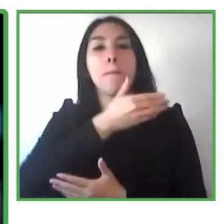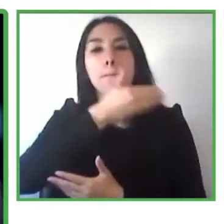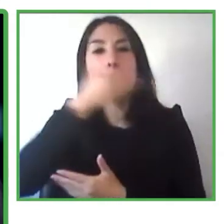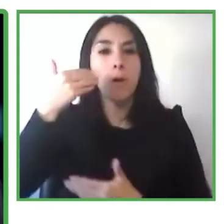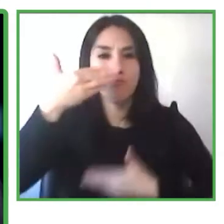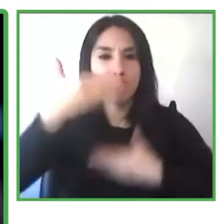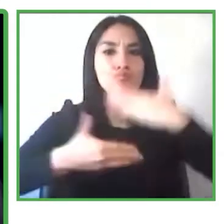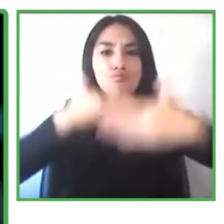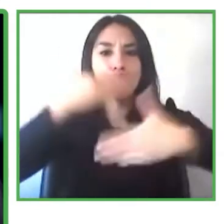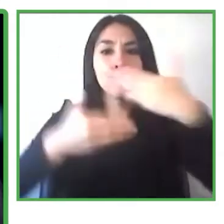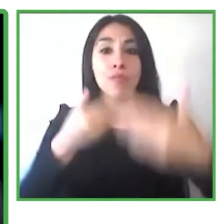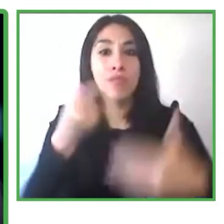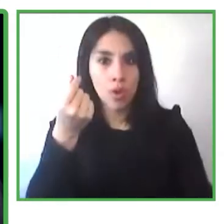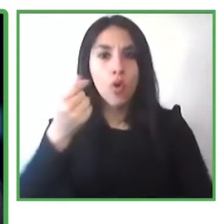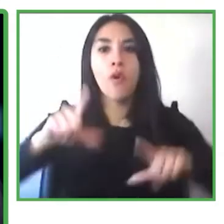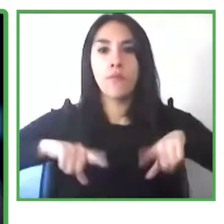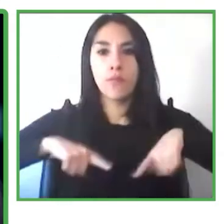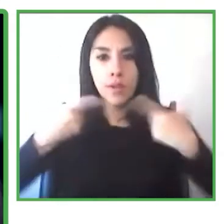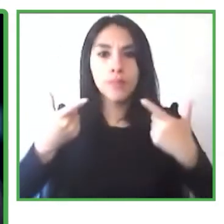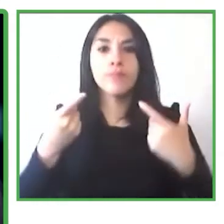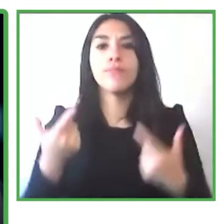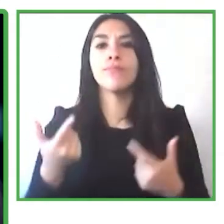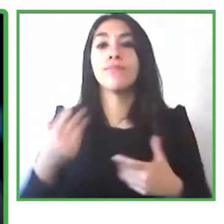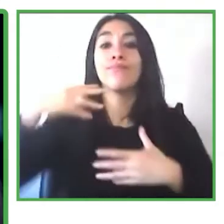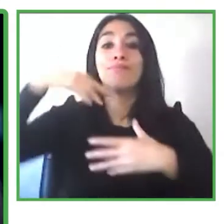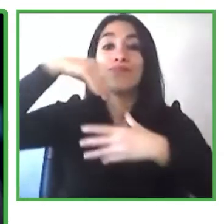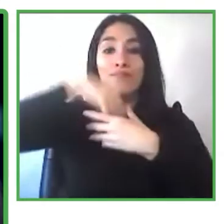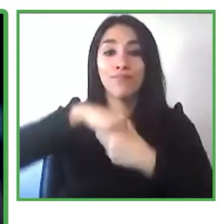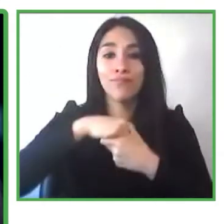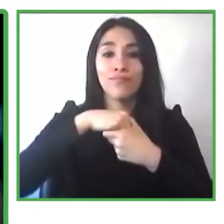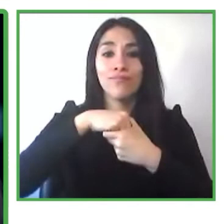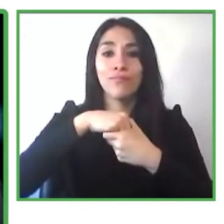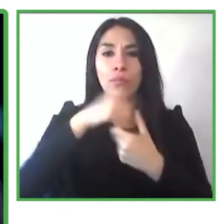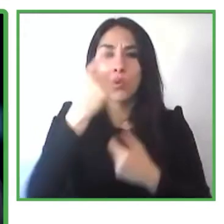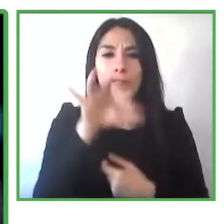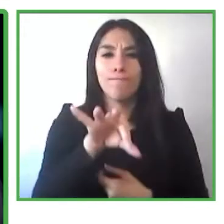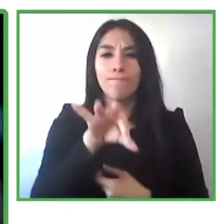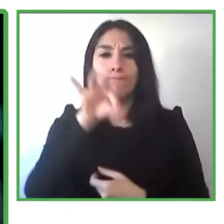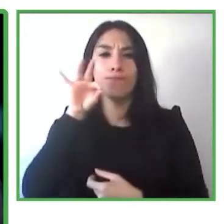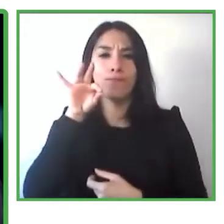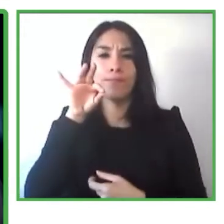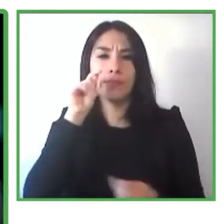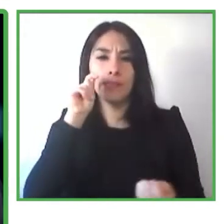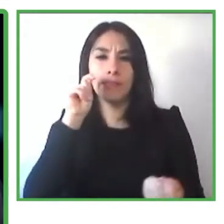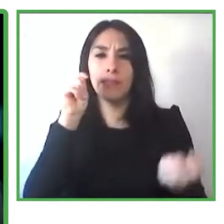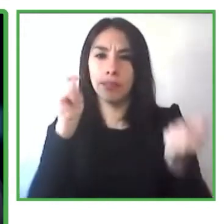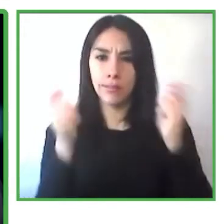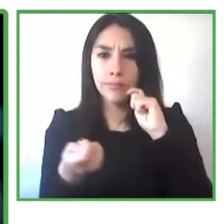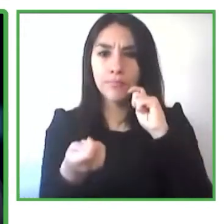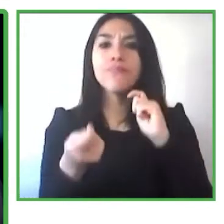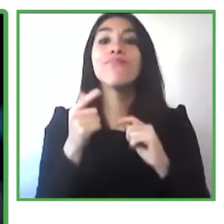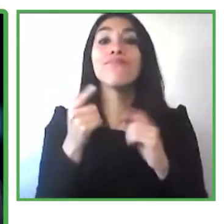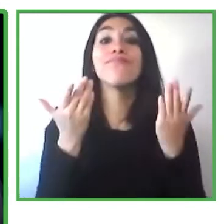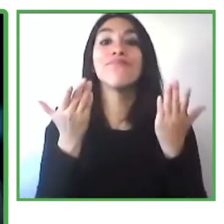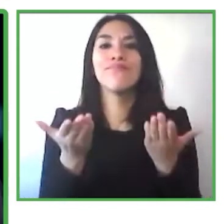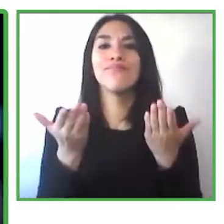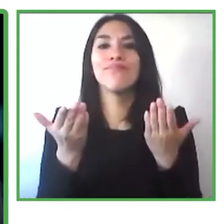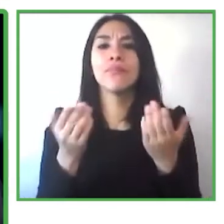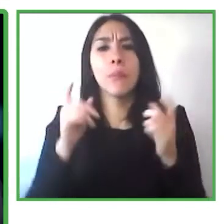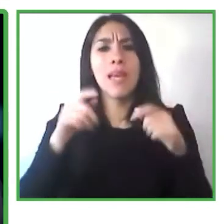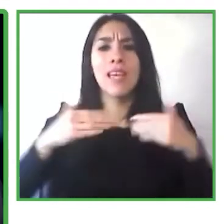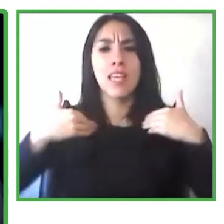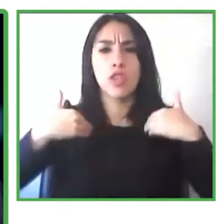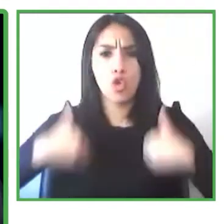dentro del entorno empresarial si bien esto nos permitió encontrar un gran potencial de mejora en este